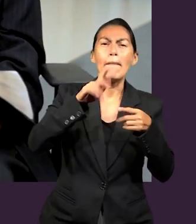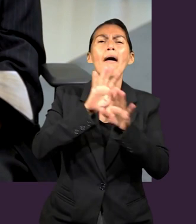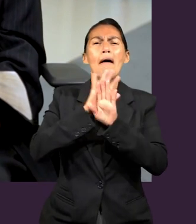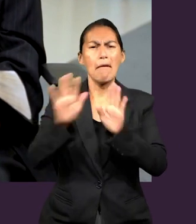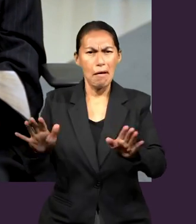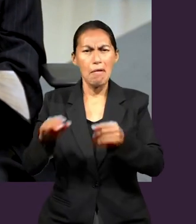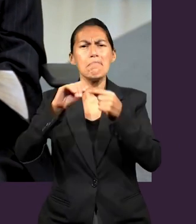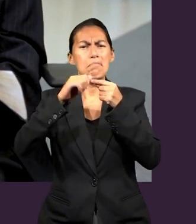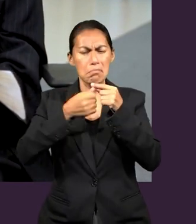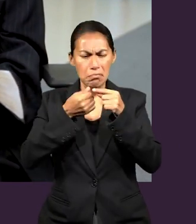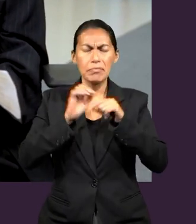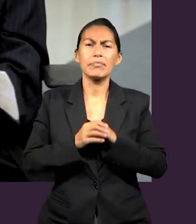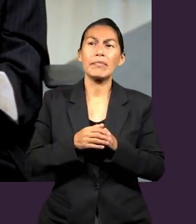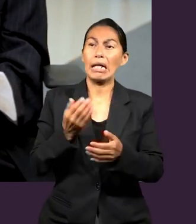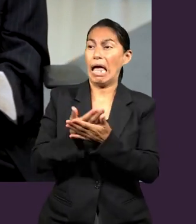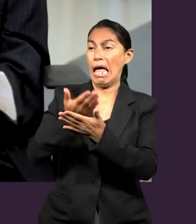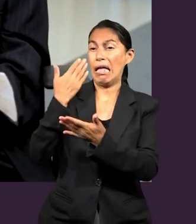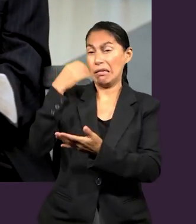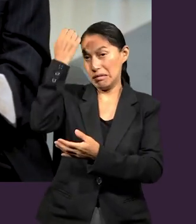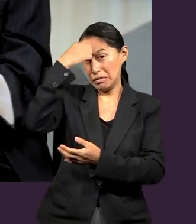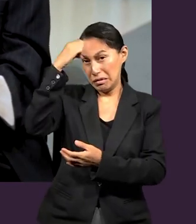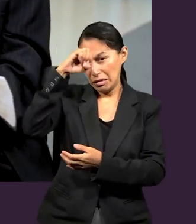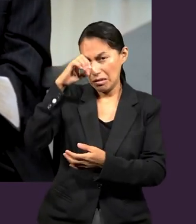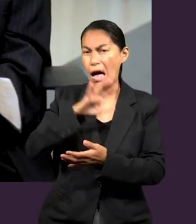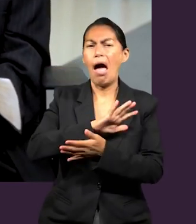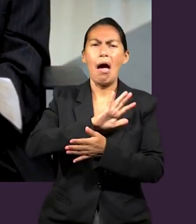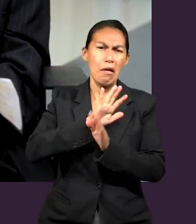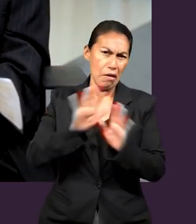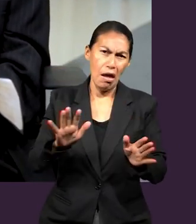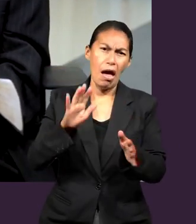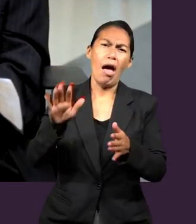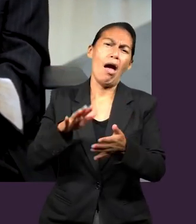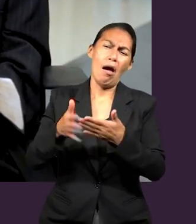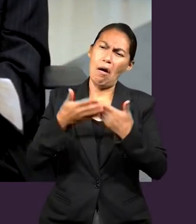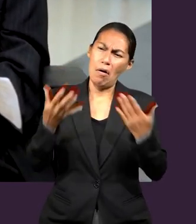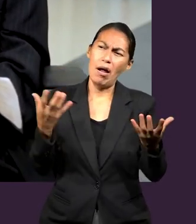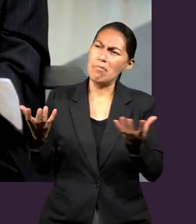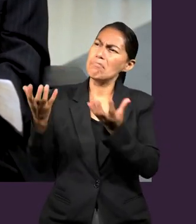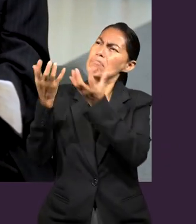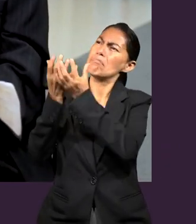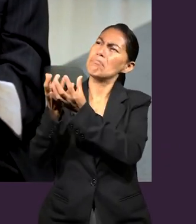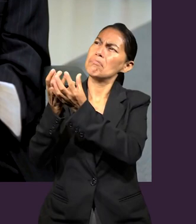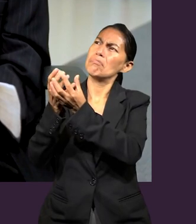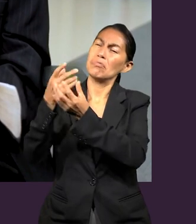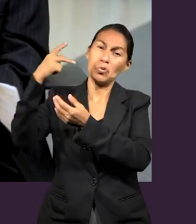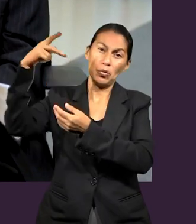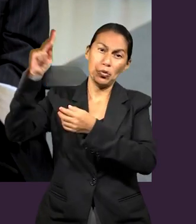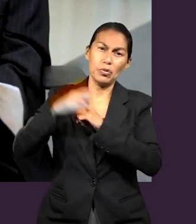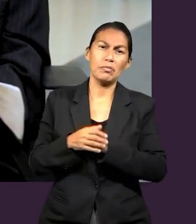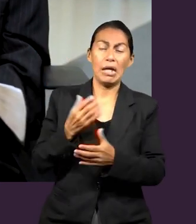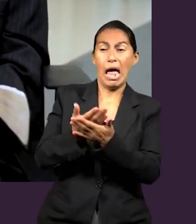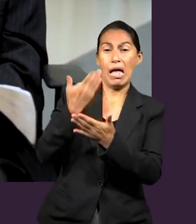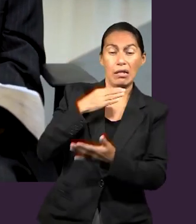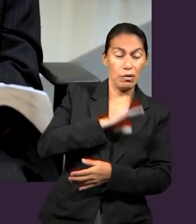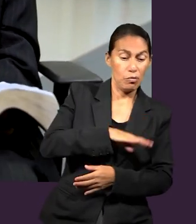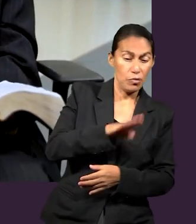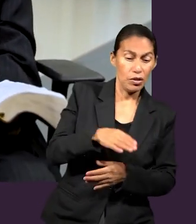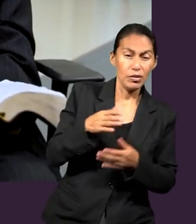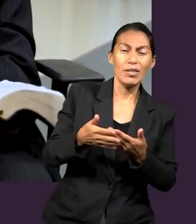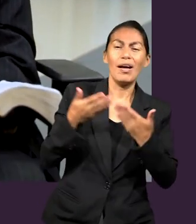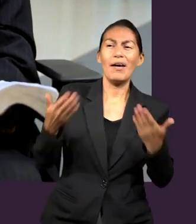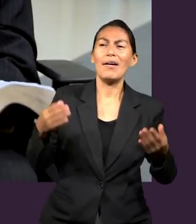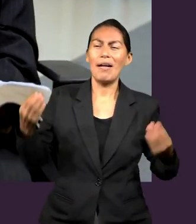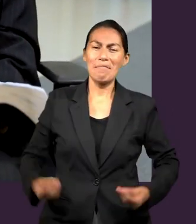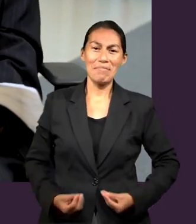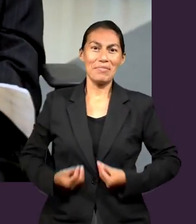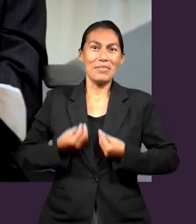pero ahora somos circuncidados. Que éramos extranjeros y peregrinos, ahora somos ciudadanos. Que estábamos muertos